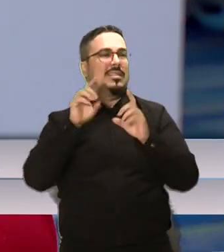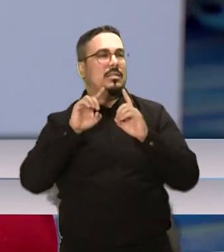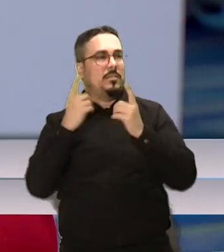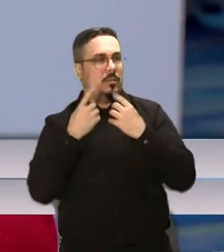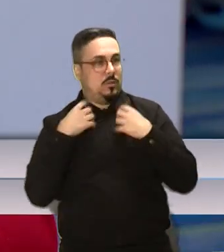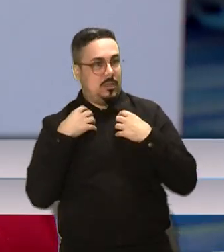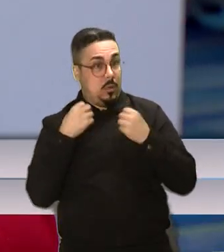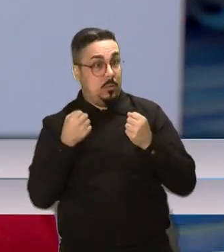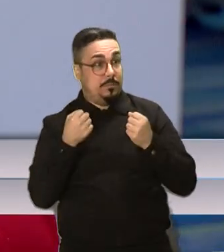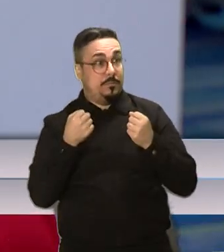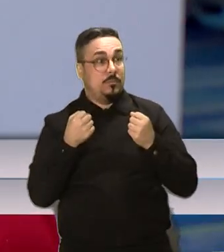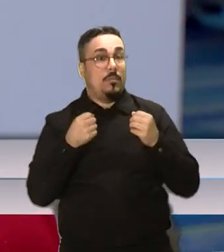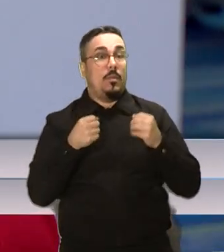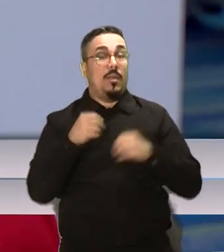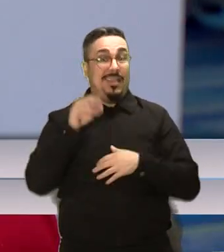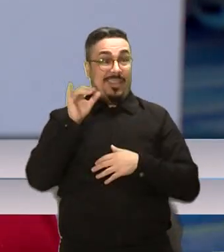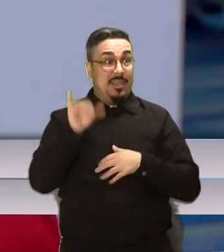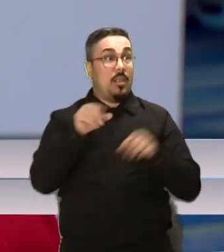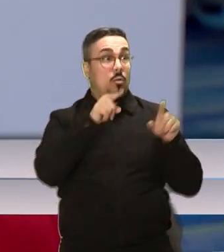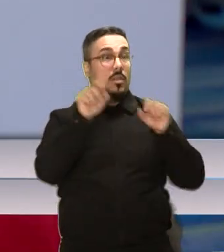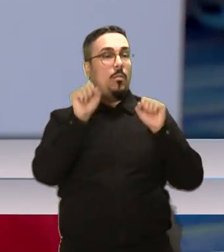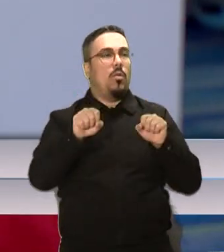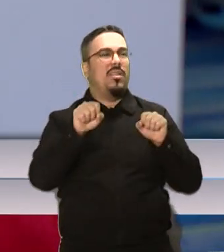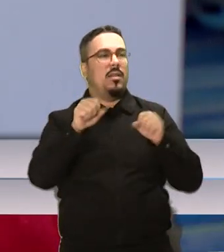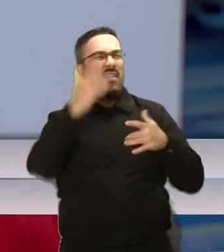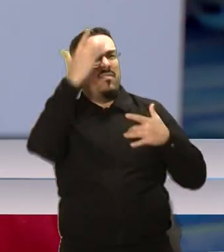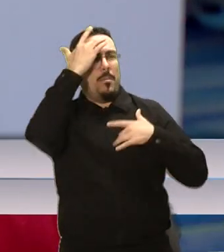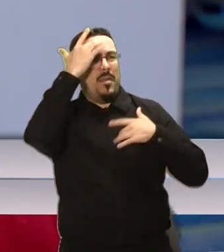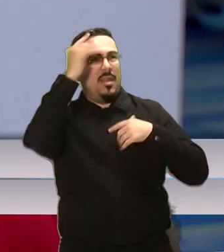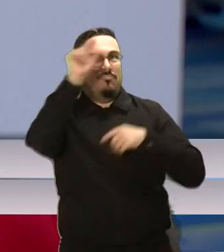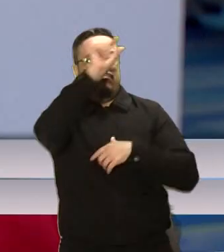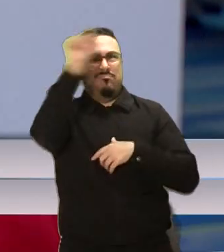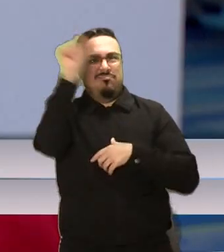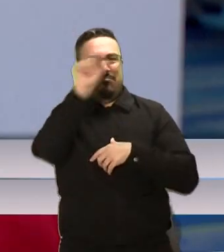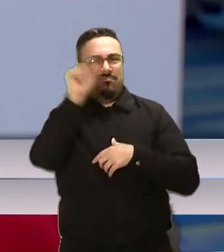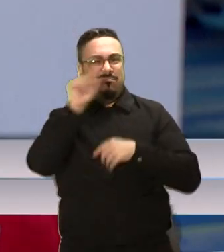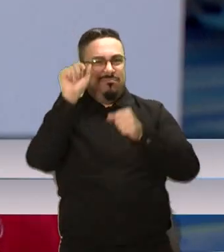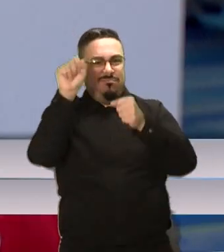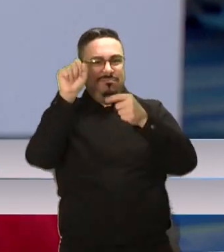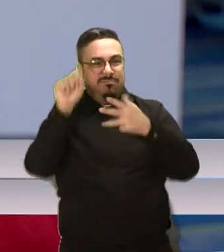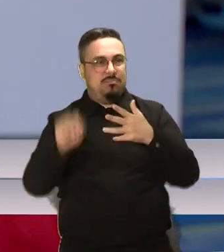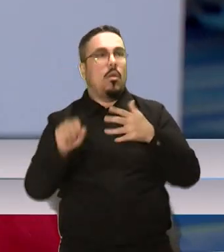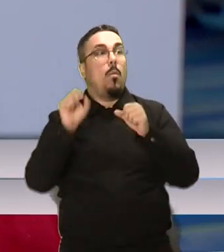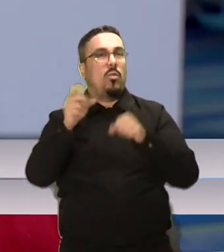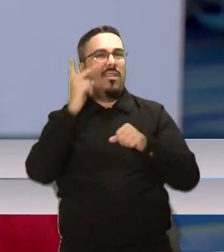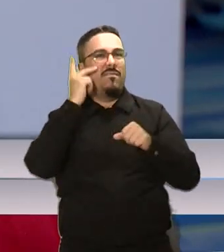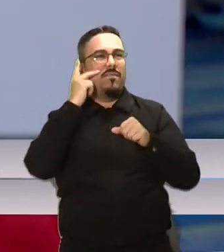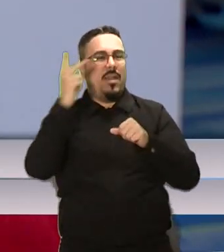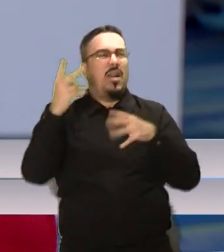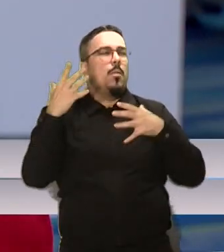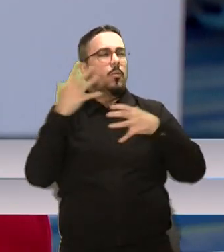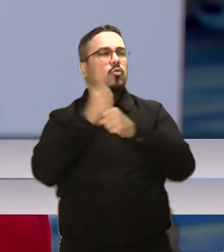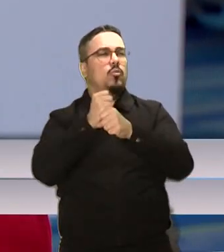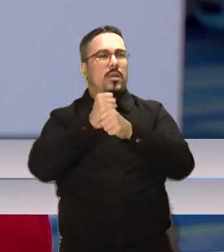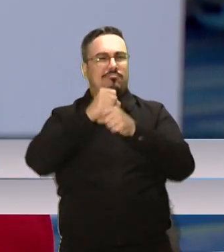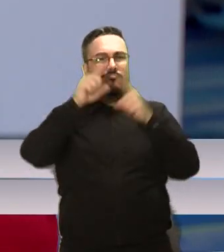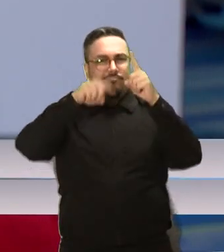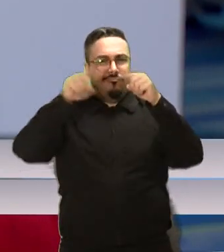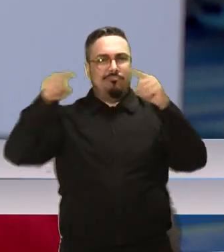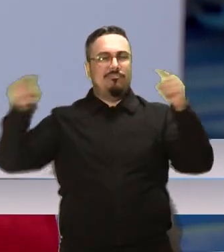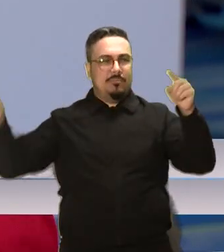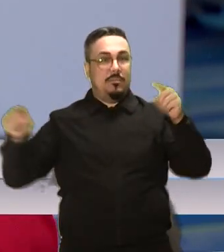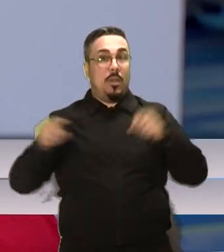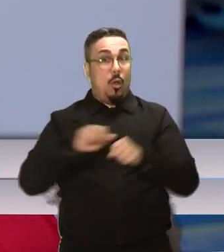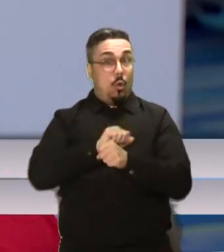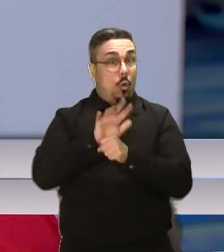salud. Y allí usted puede ir por enfermedad y puede ver el dashboard. Así que el dashboard ahora no es solamente para datos de COVID, tenemos otras vigilancias